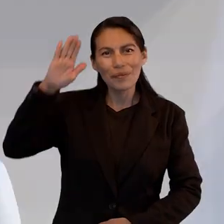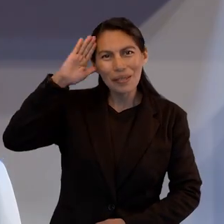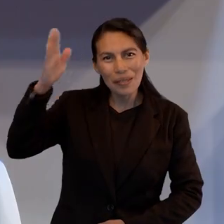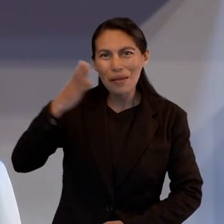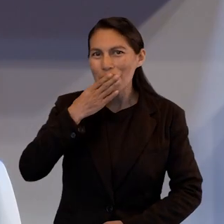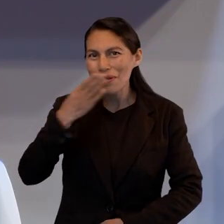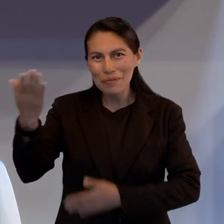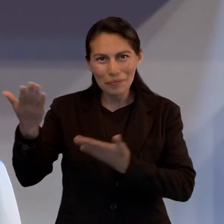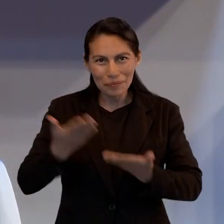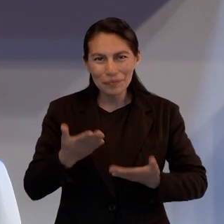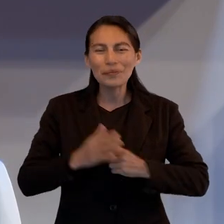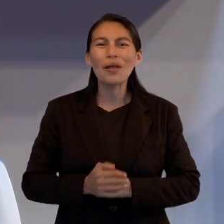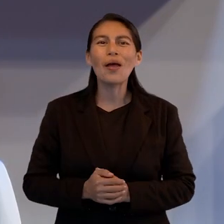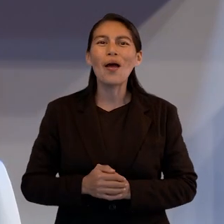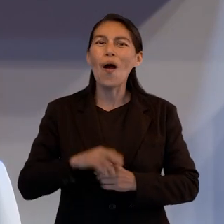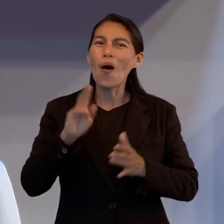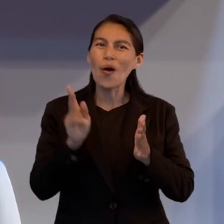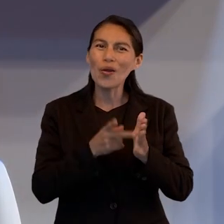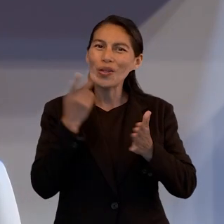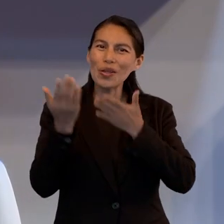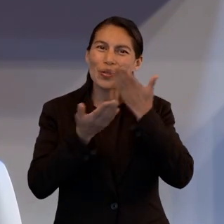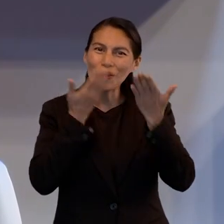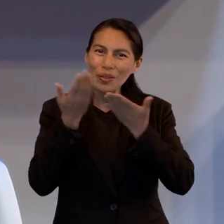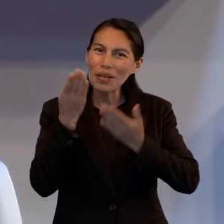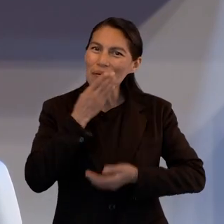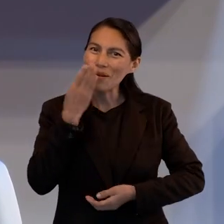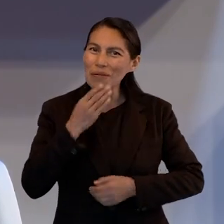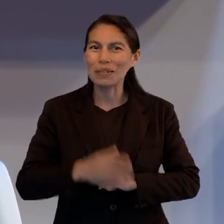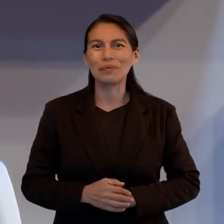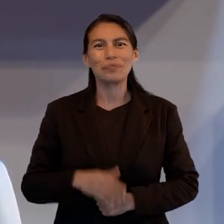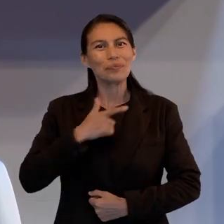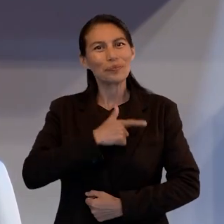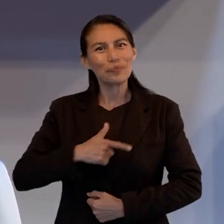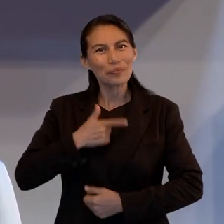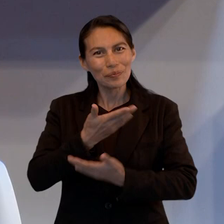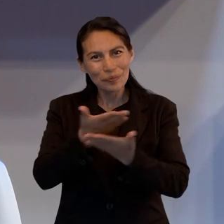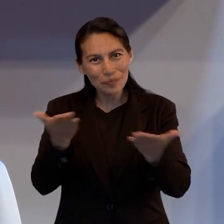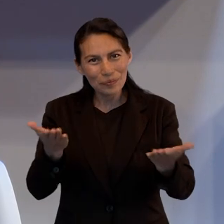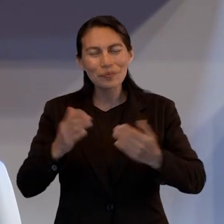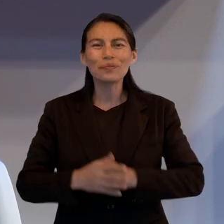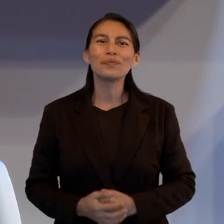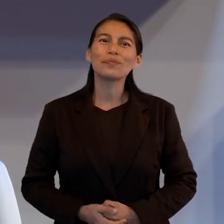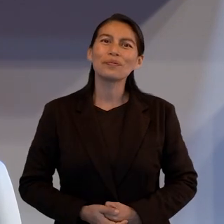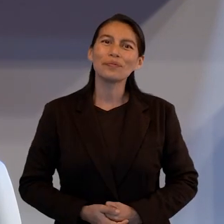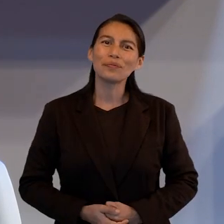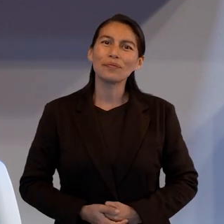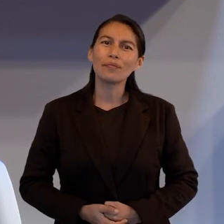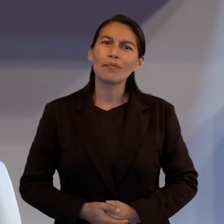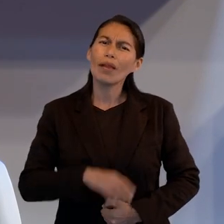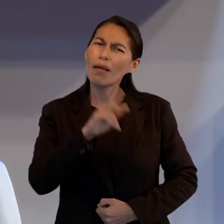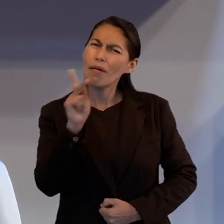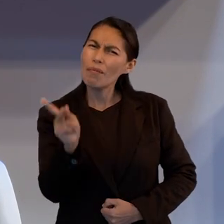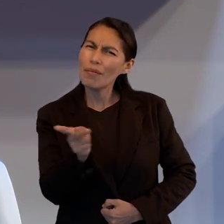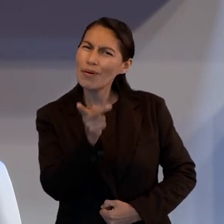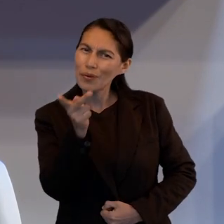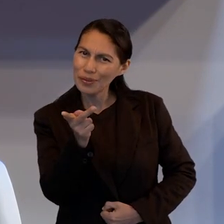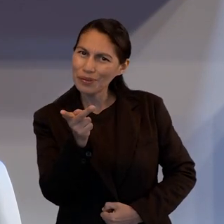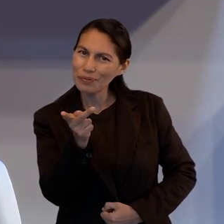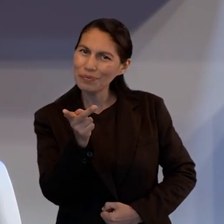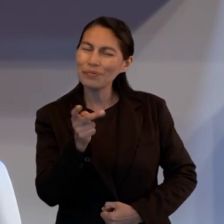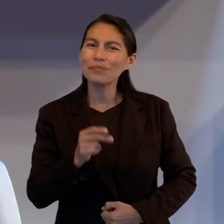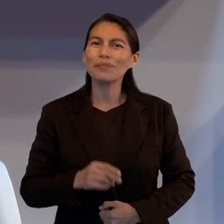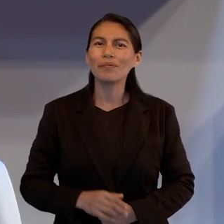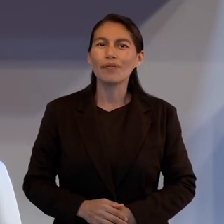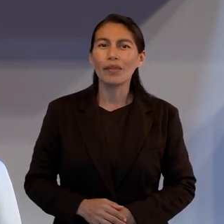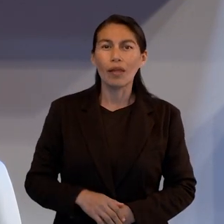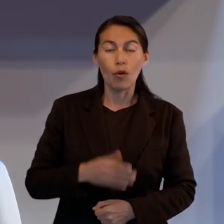Hola, bienvenidos a más un estudio de la Biblia. Qué gusto estar con ustedes. Les quiero hacer